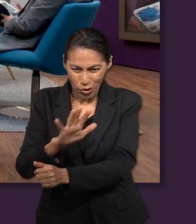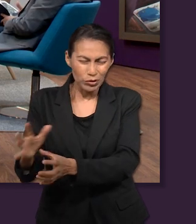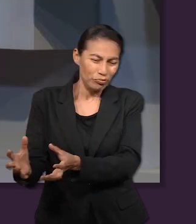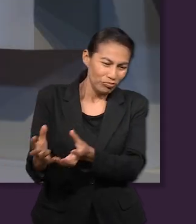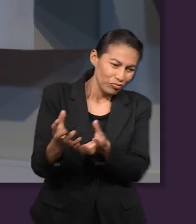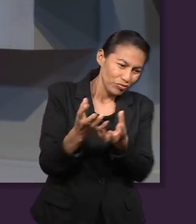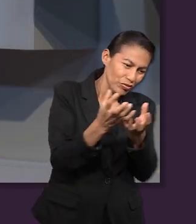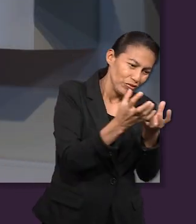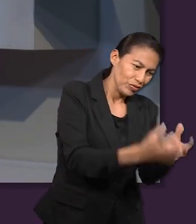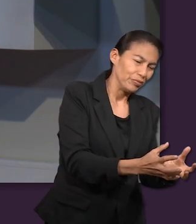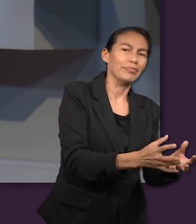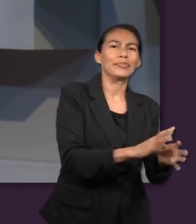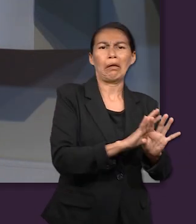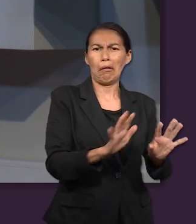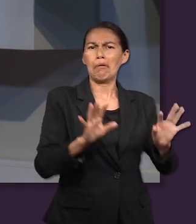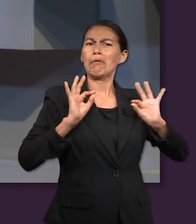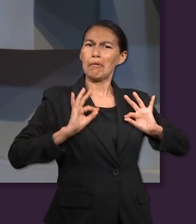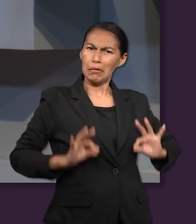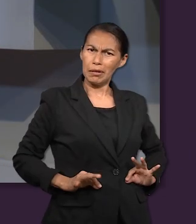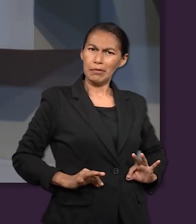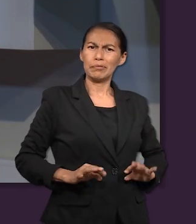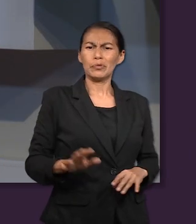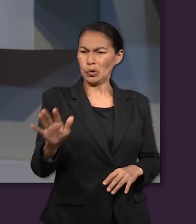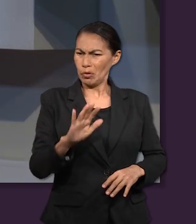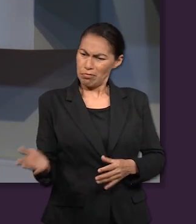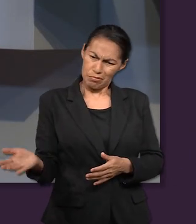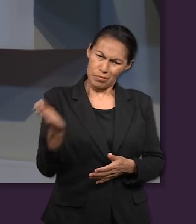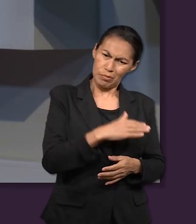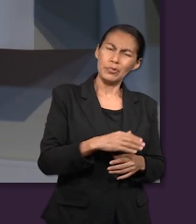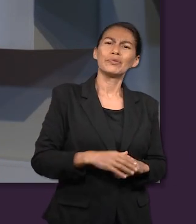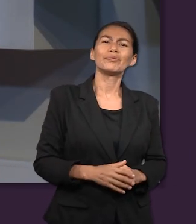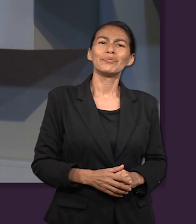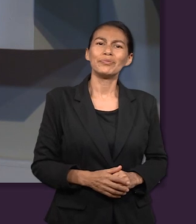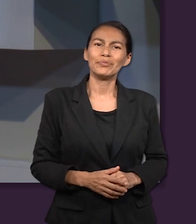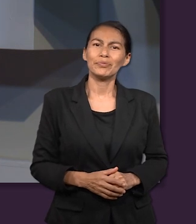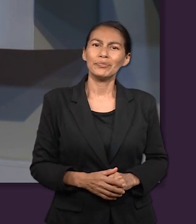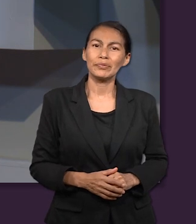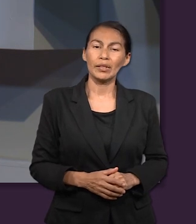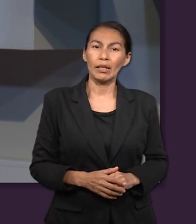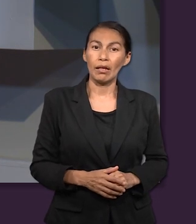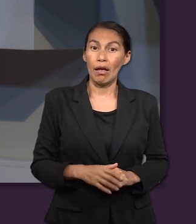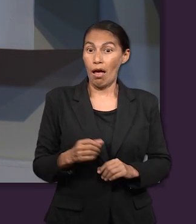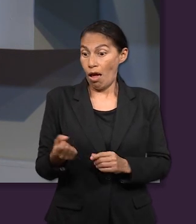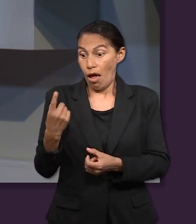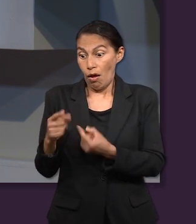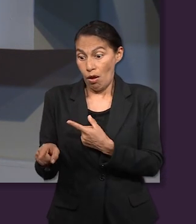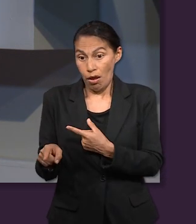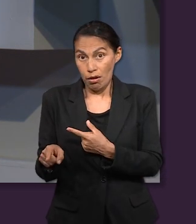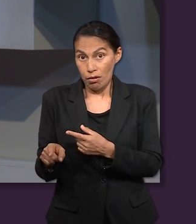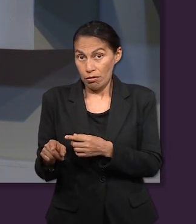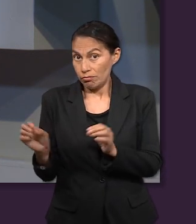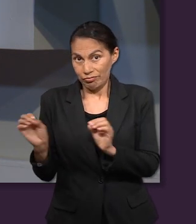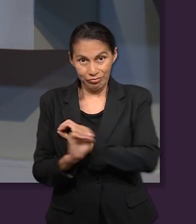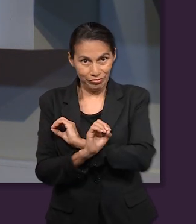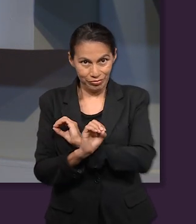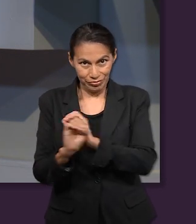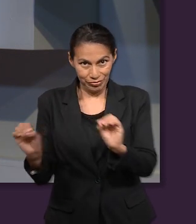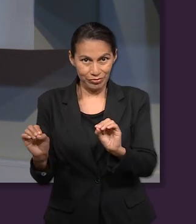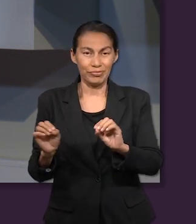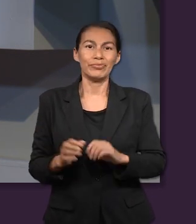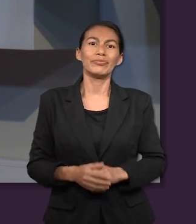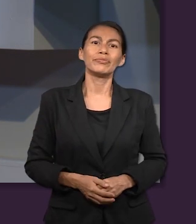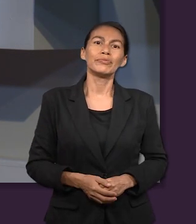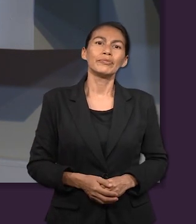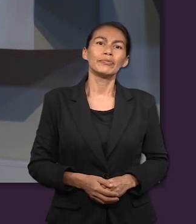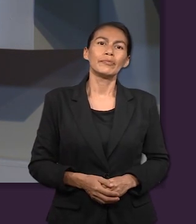a todos. ¿Saben qué? Es como quien se muda, ya me voy, me llevo todos, suban todo al carro que ya nos vamos. No dejó ni siquiera huella que